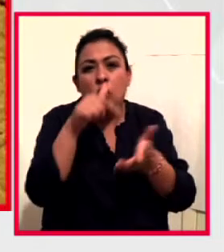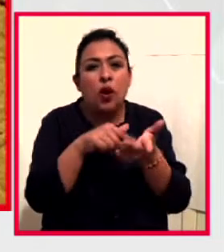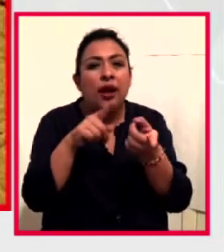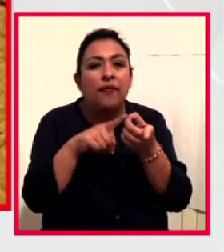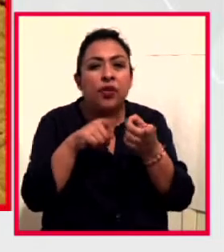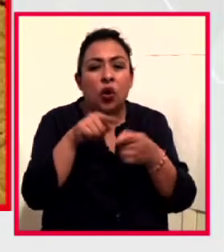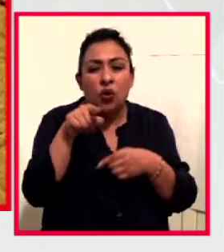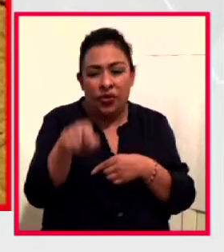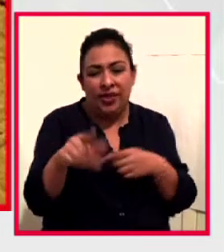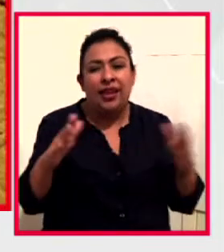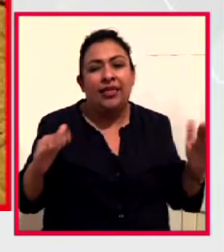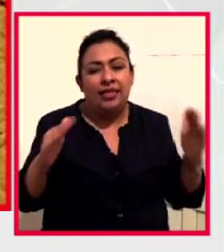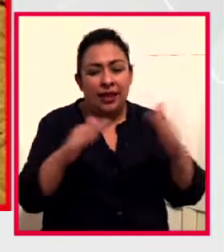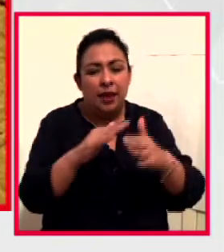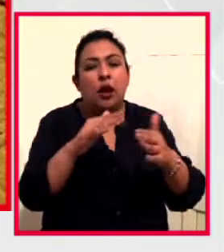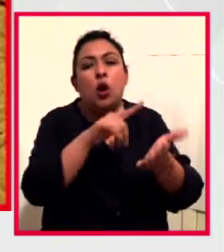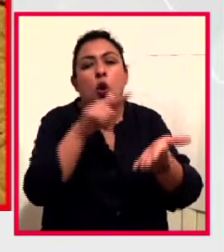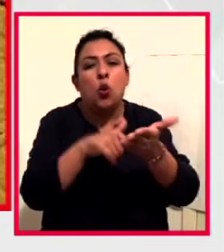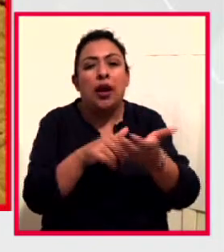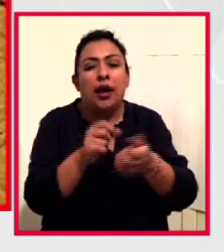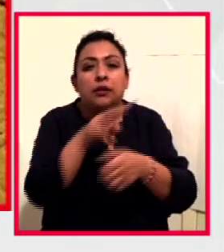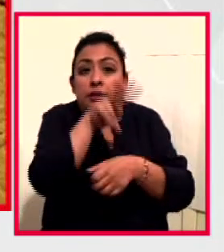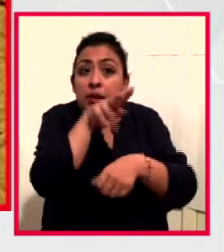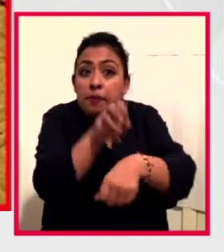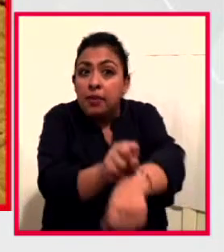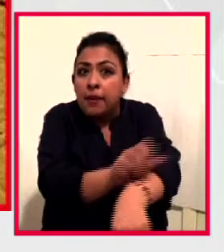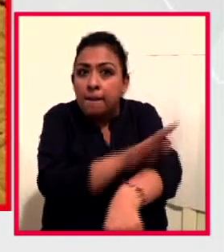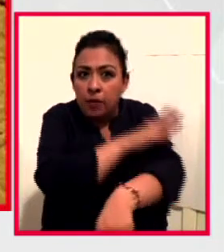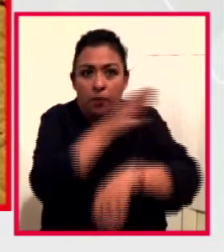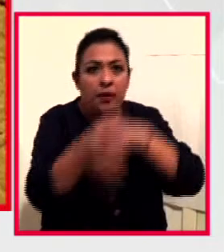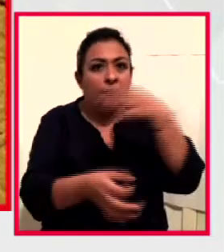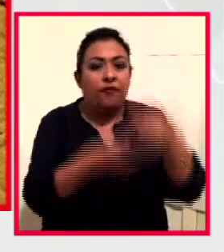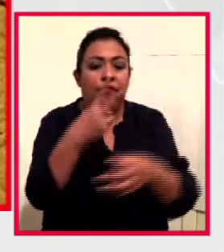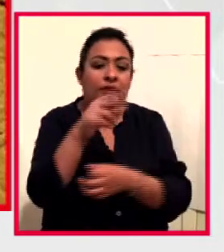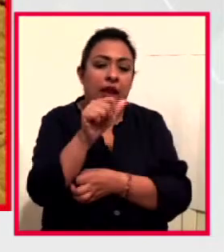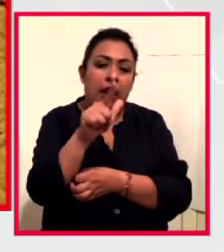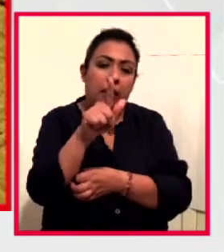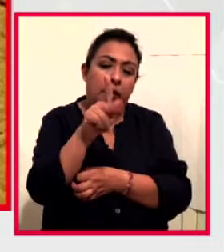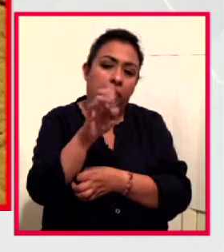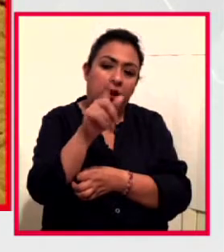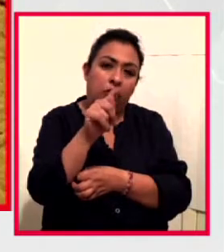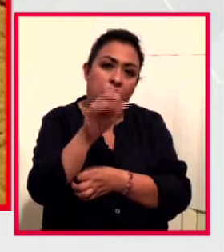este templo de la serpiente emplumada. Noticias 22, Alberto Aranda.